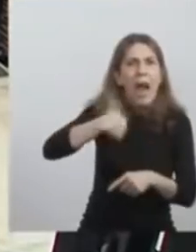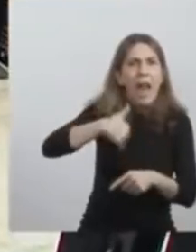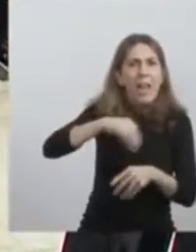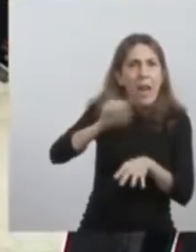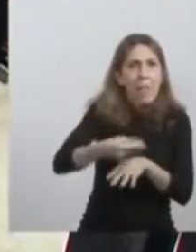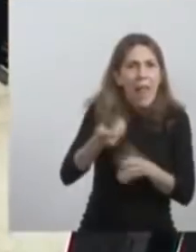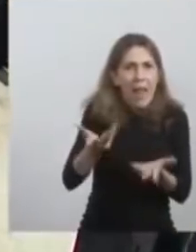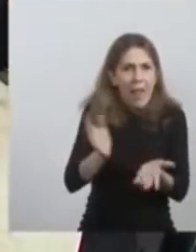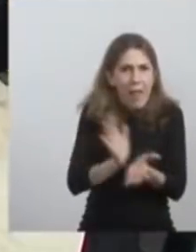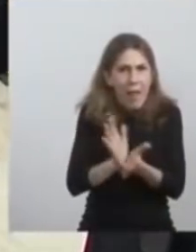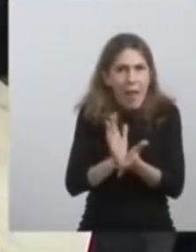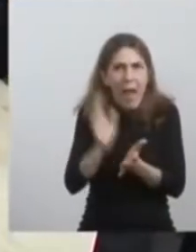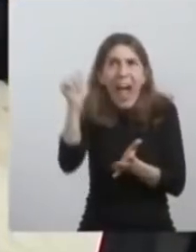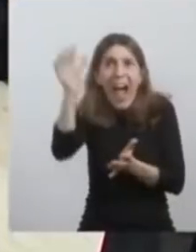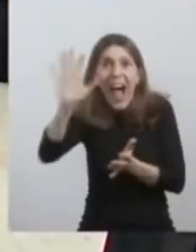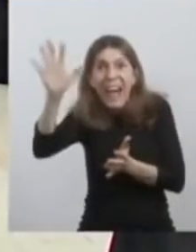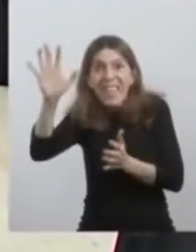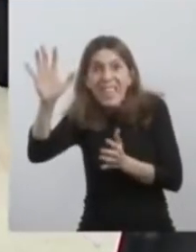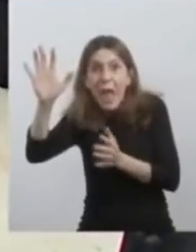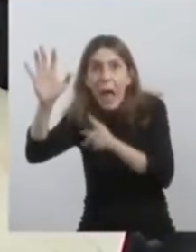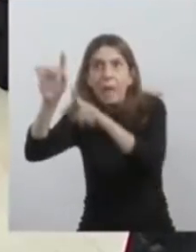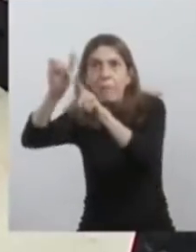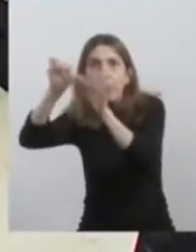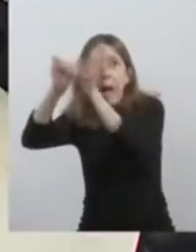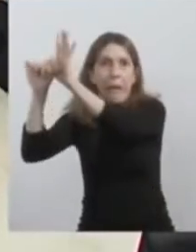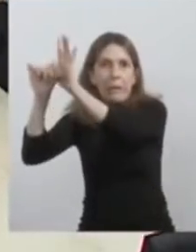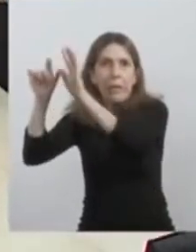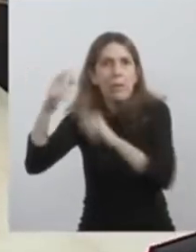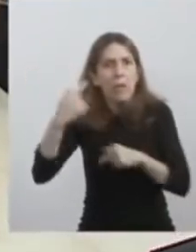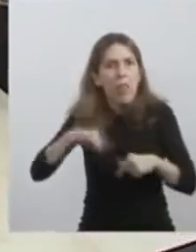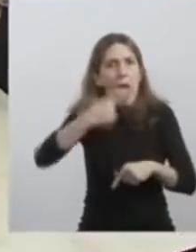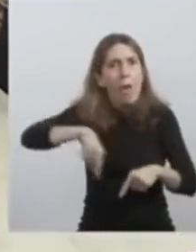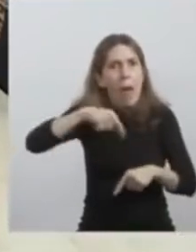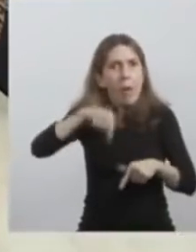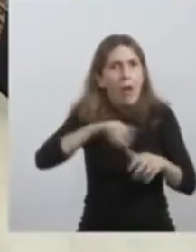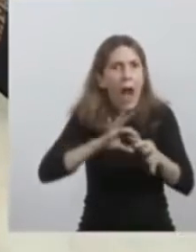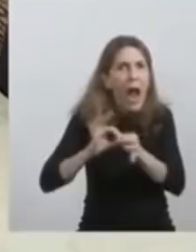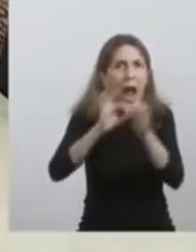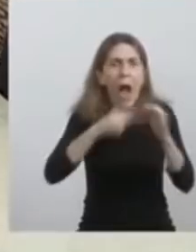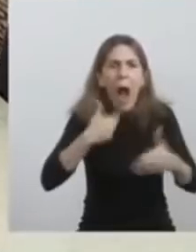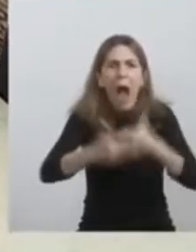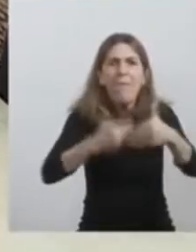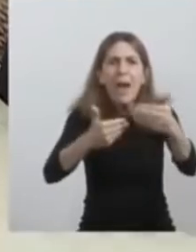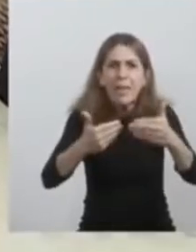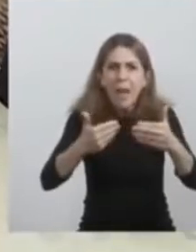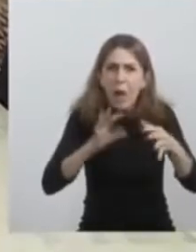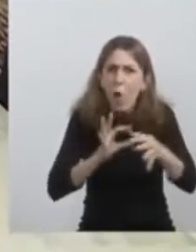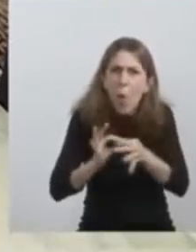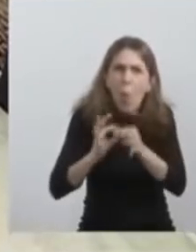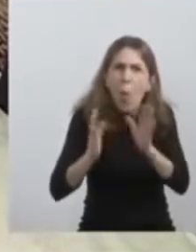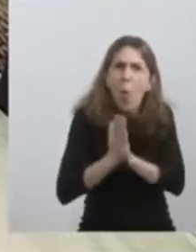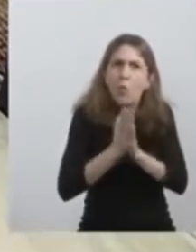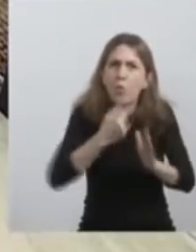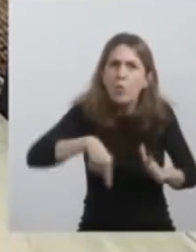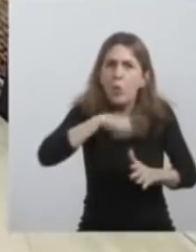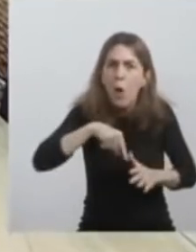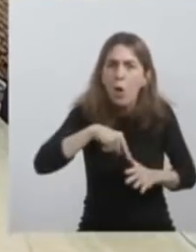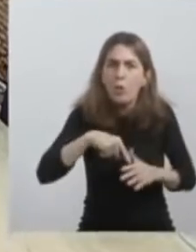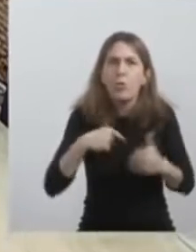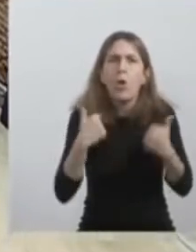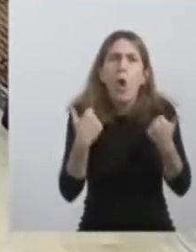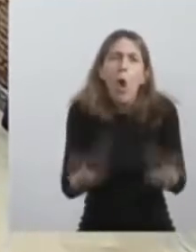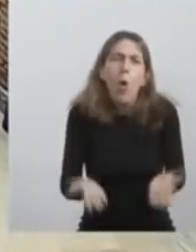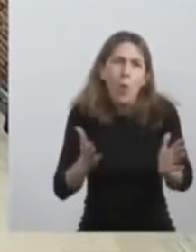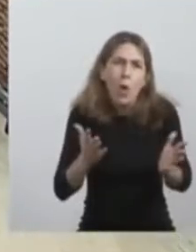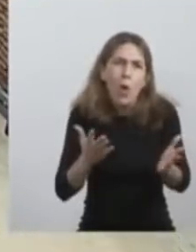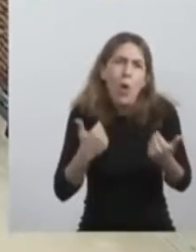Es el momento para avanzar. Es el momento para avanzar juntos. Obviamente, obviamente